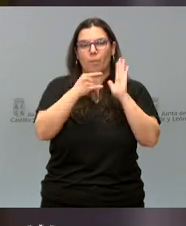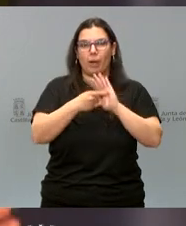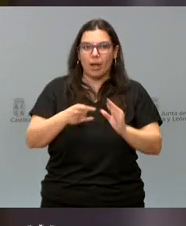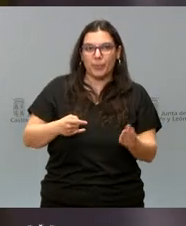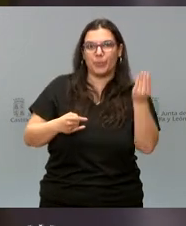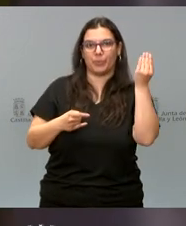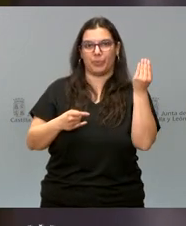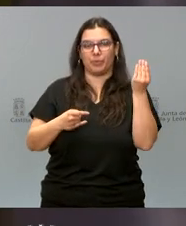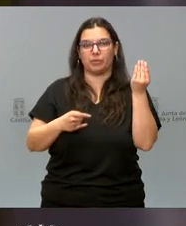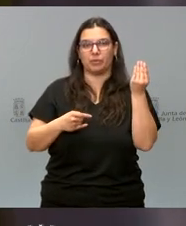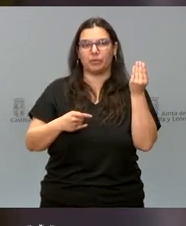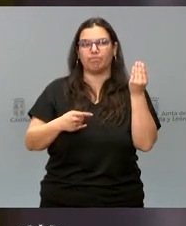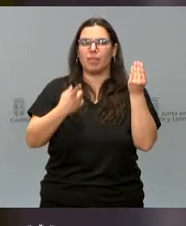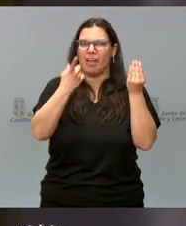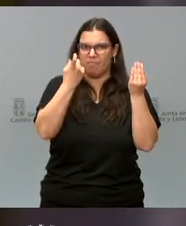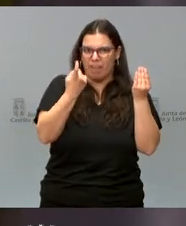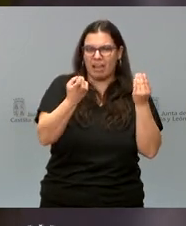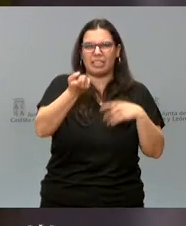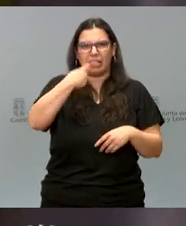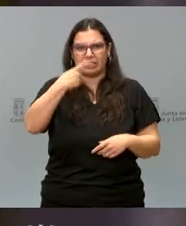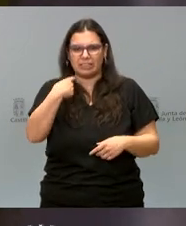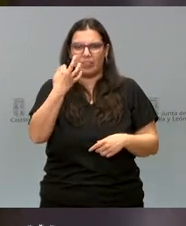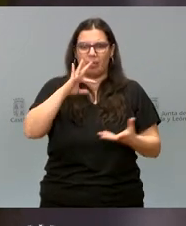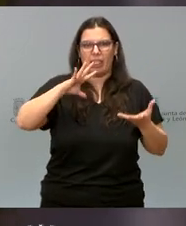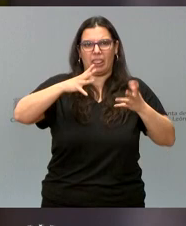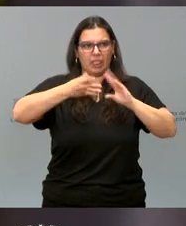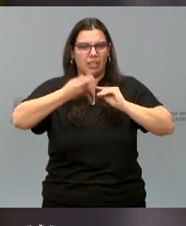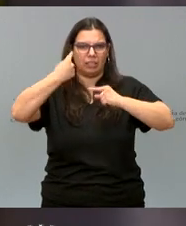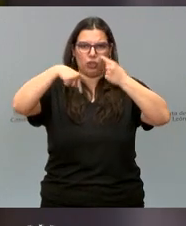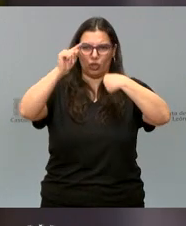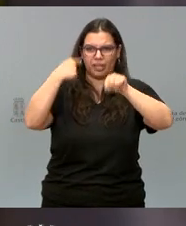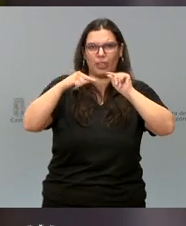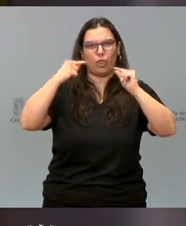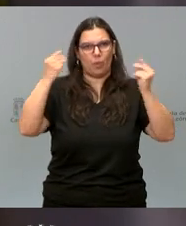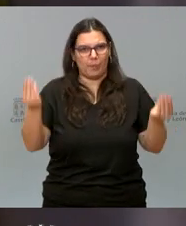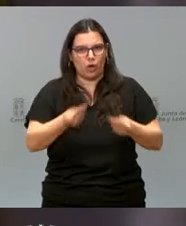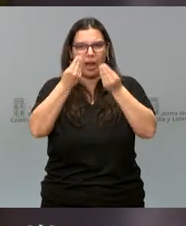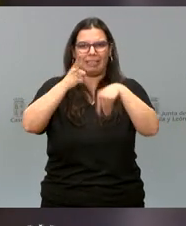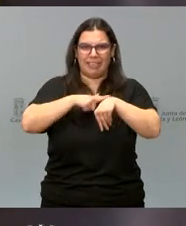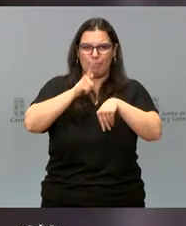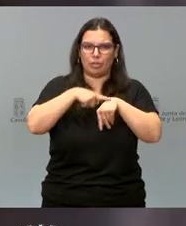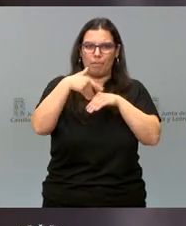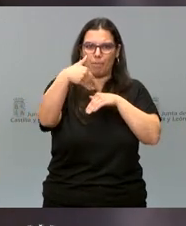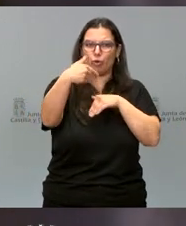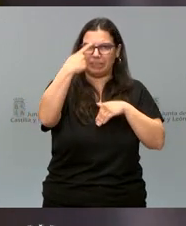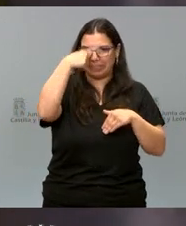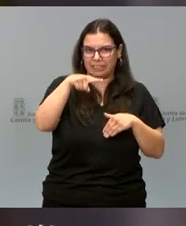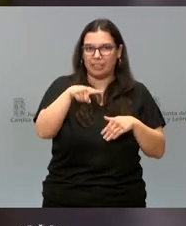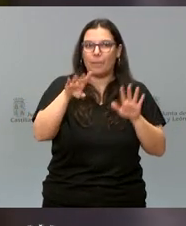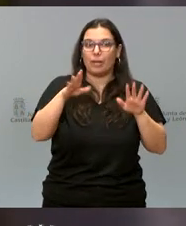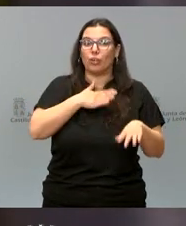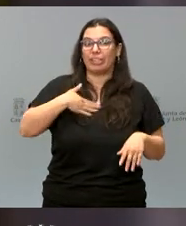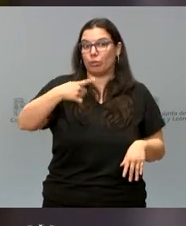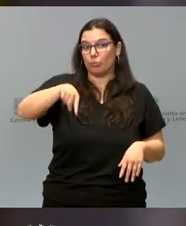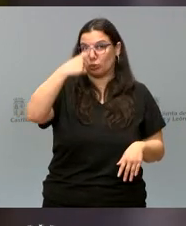seguro con muchas lagunas, que habrá que ir corrigiendo, que habrá que ir mejorando. Pero lo que sí quiero que tengáis